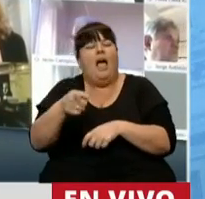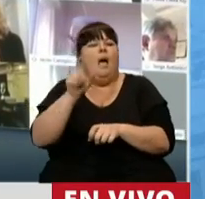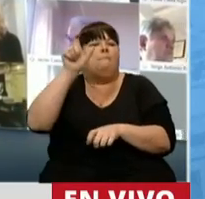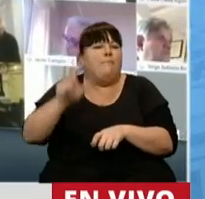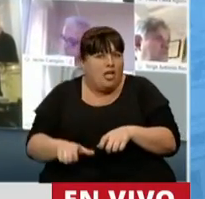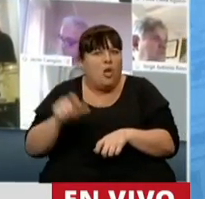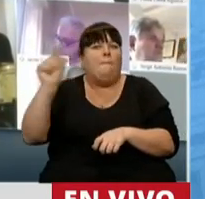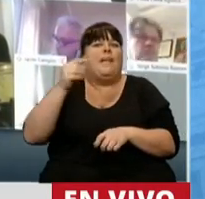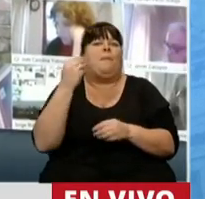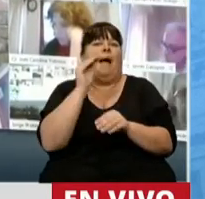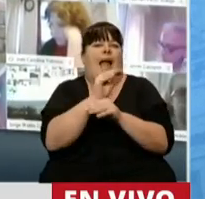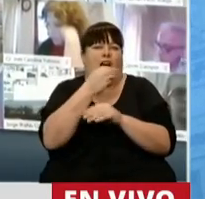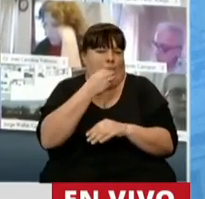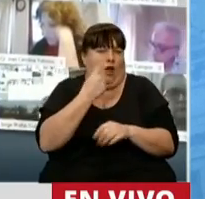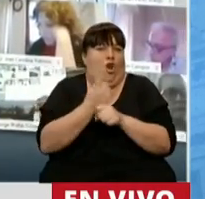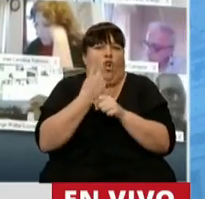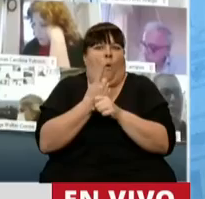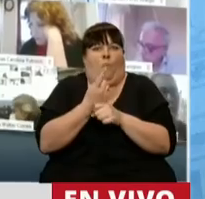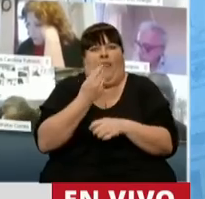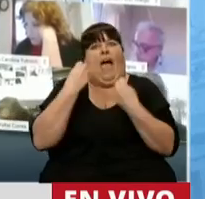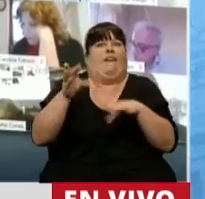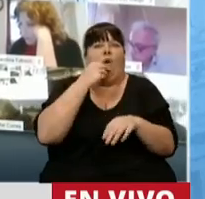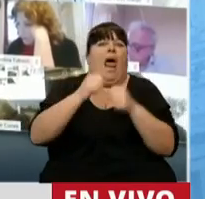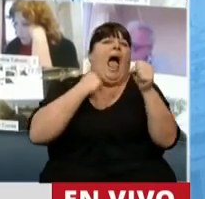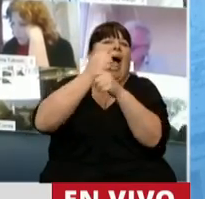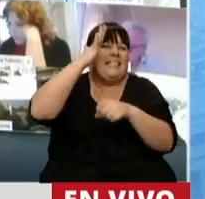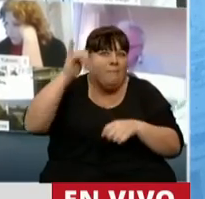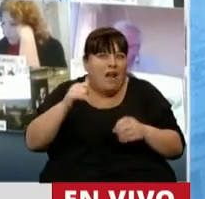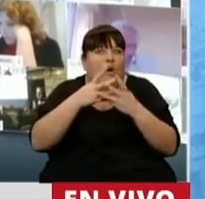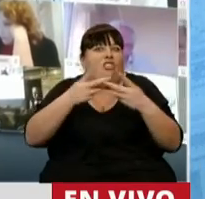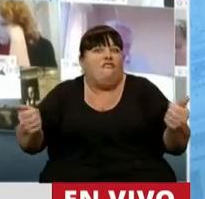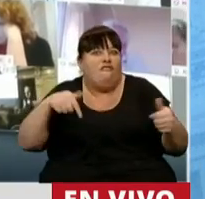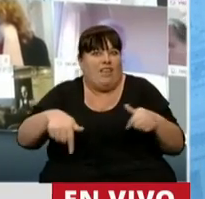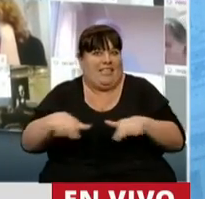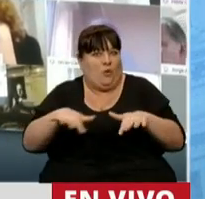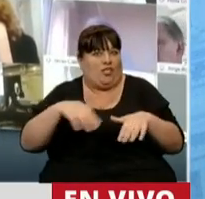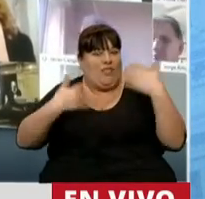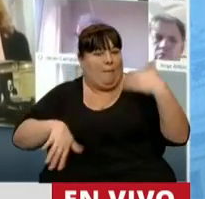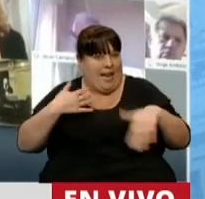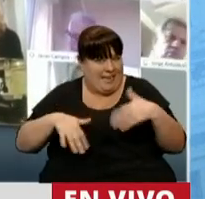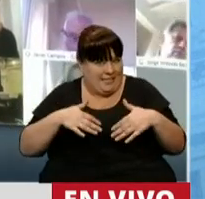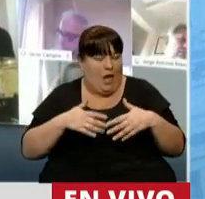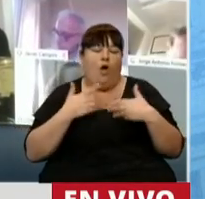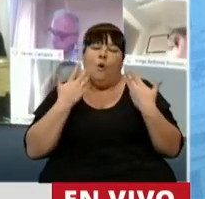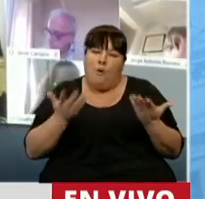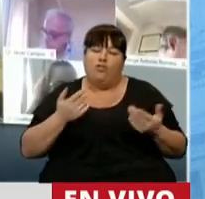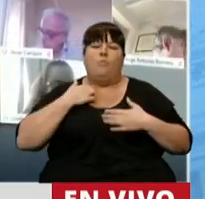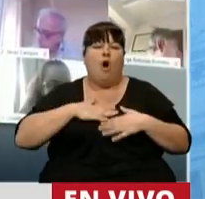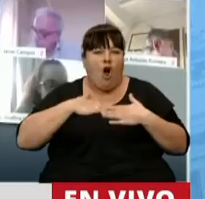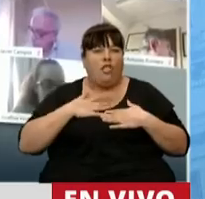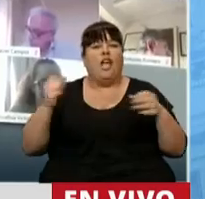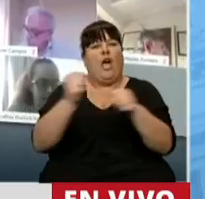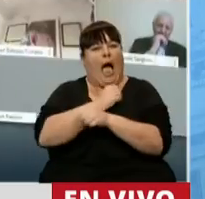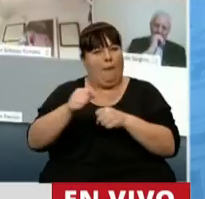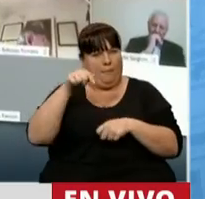un crédito alimentario que no puede dejar de comer hasta el mes de marzo cuando termine esta situación de emergencia. Por eso celebro la